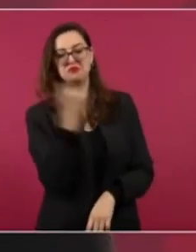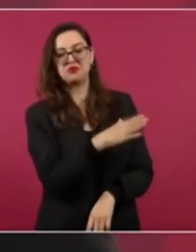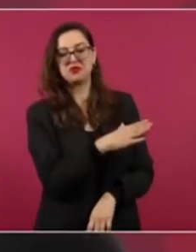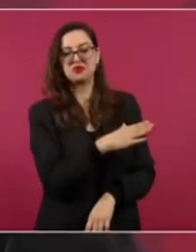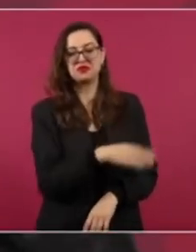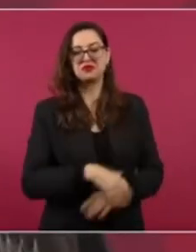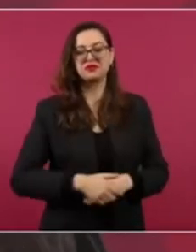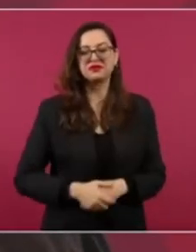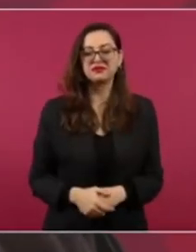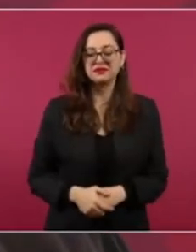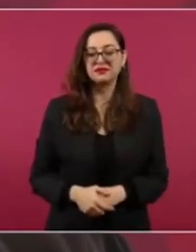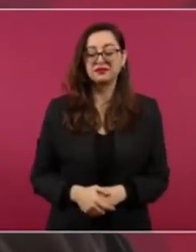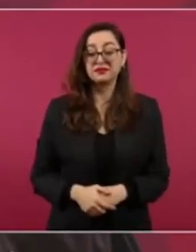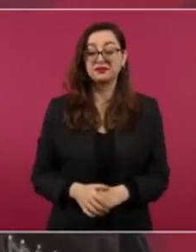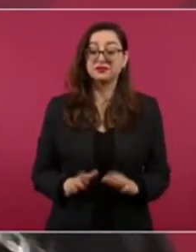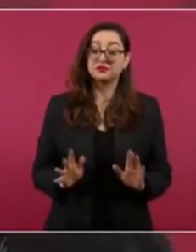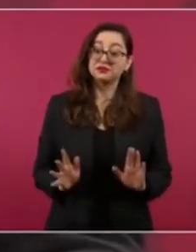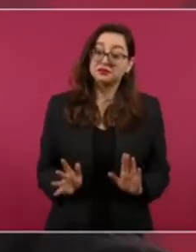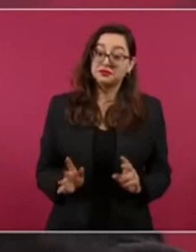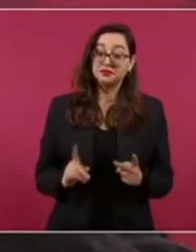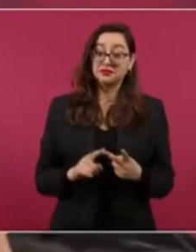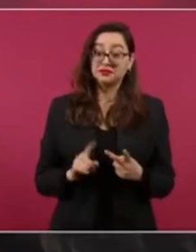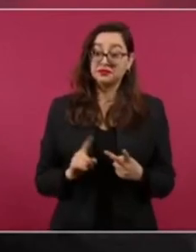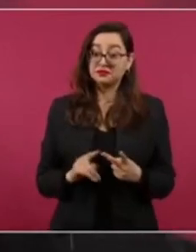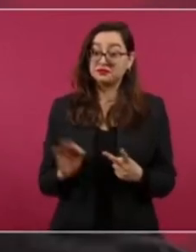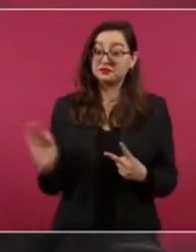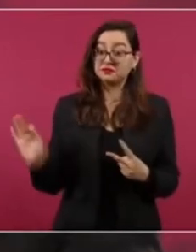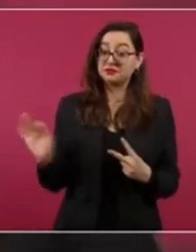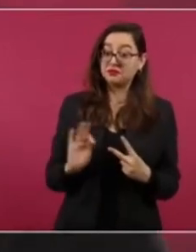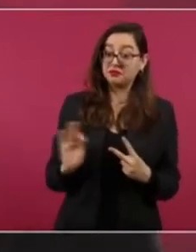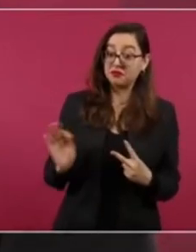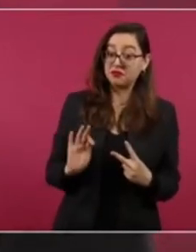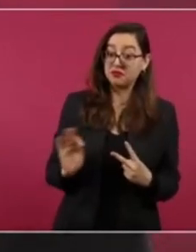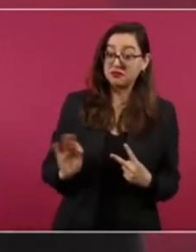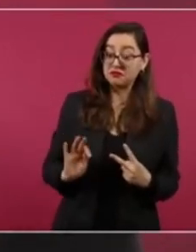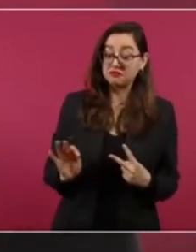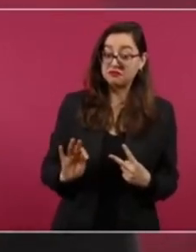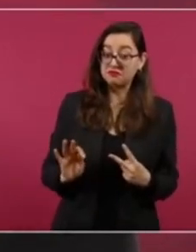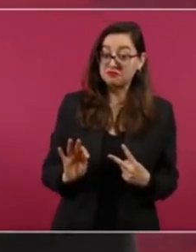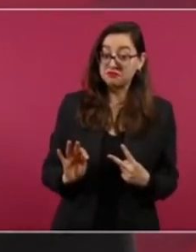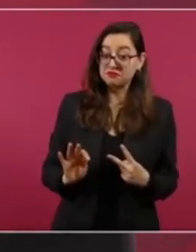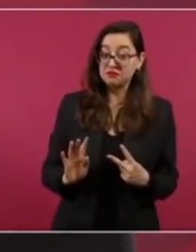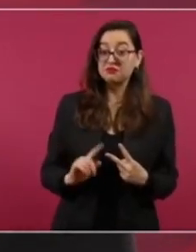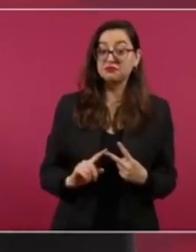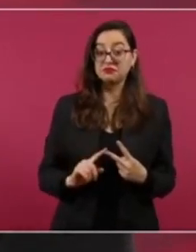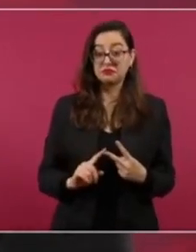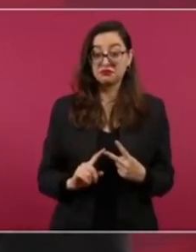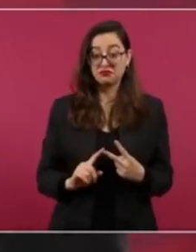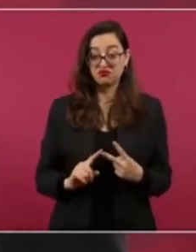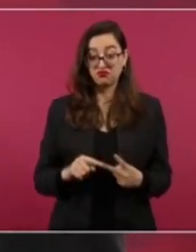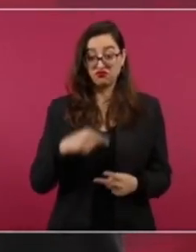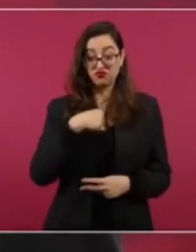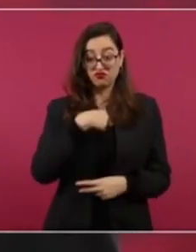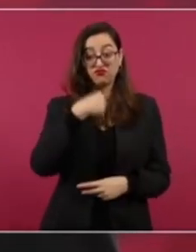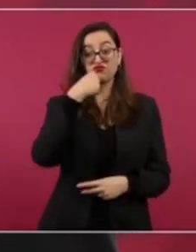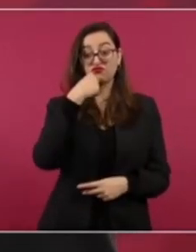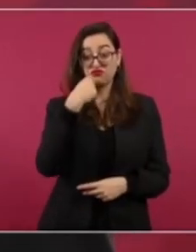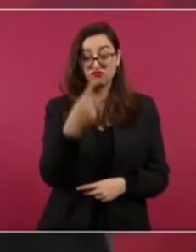En ese asunto, en este caso en particular, les diría